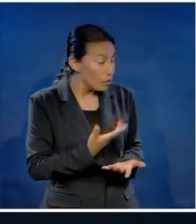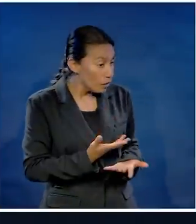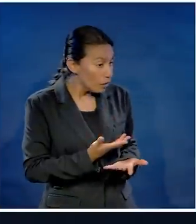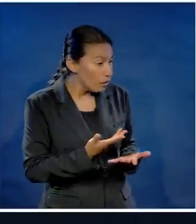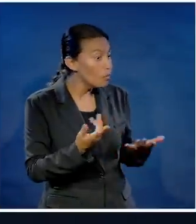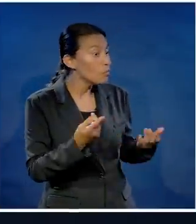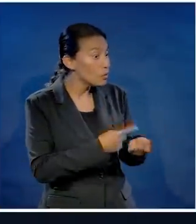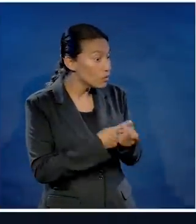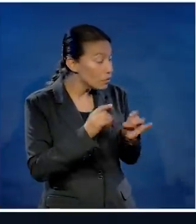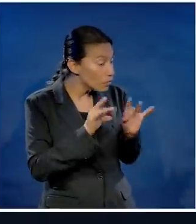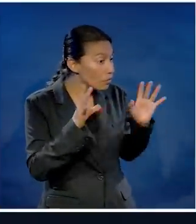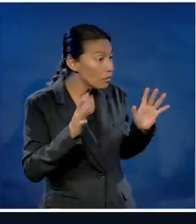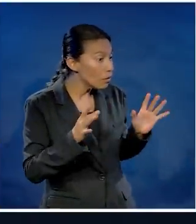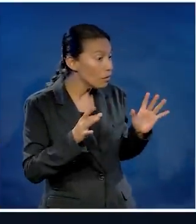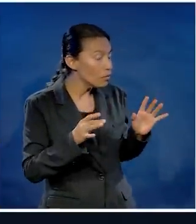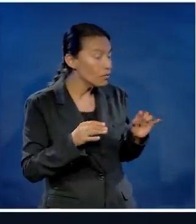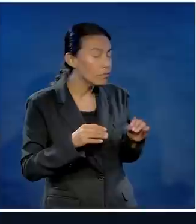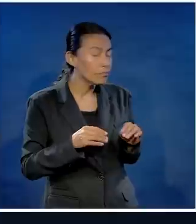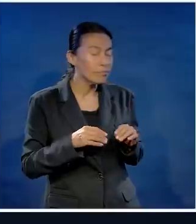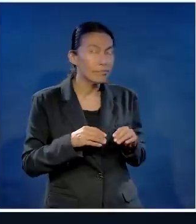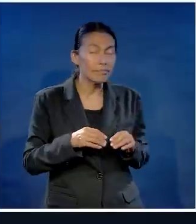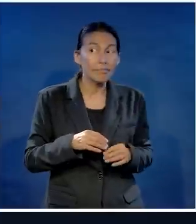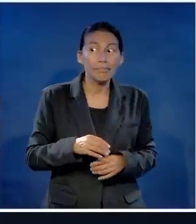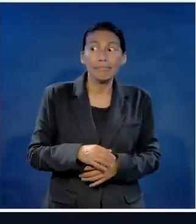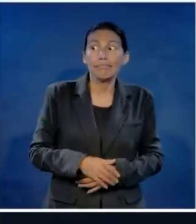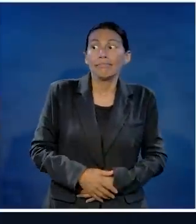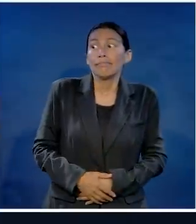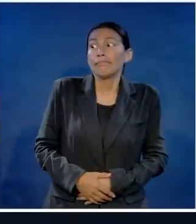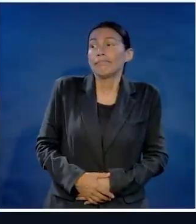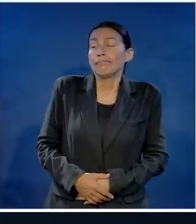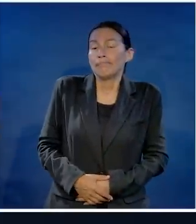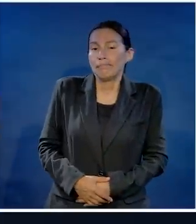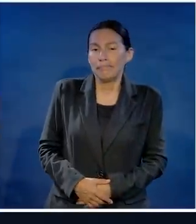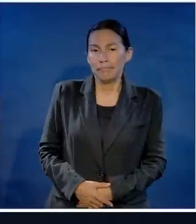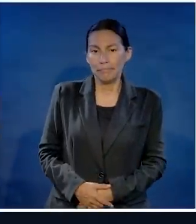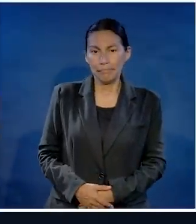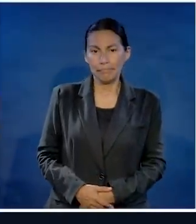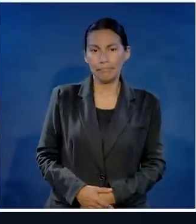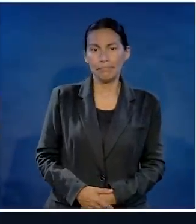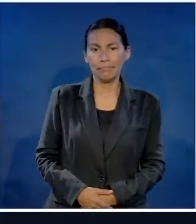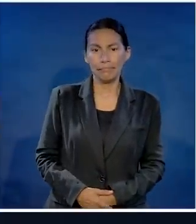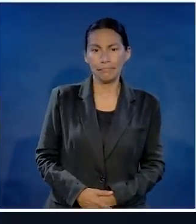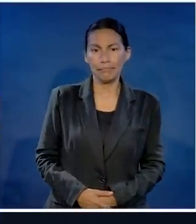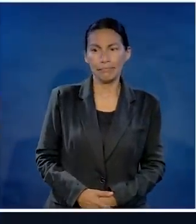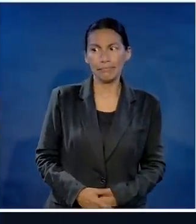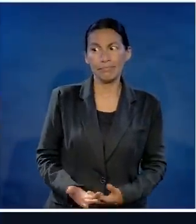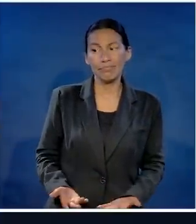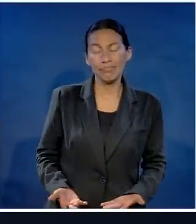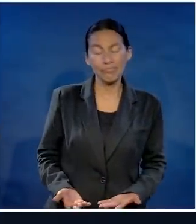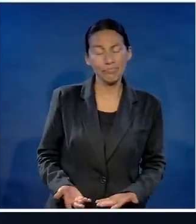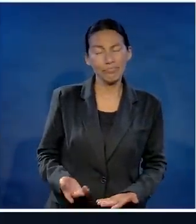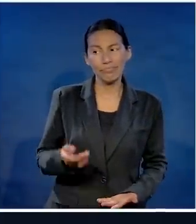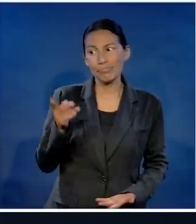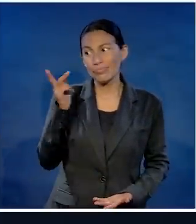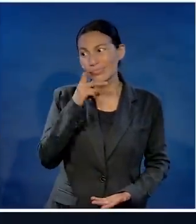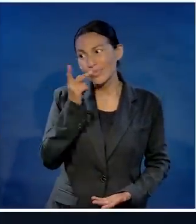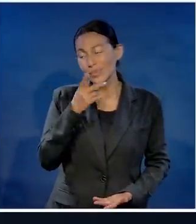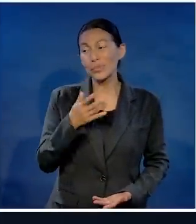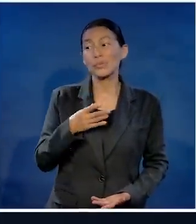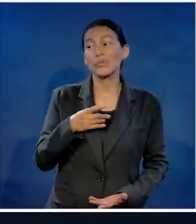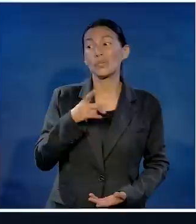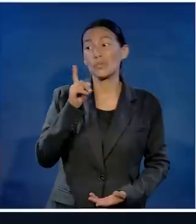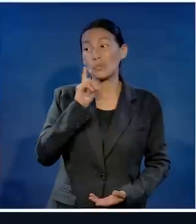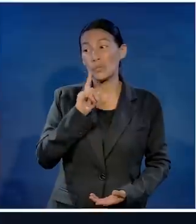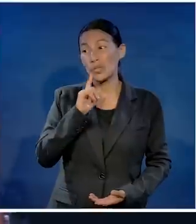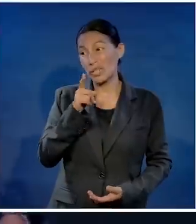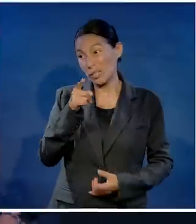no traigo ganas. Ya cuéntame qué tiene. Abren los ojos y me dicen. Uno, por ejemplo, me dijo, ay,